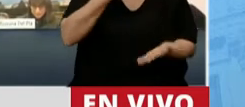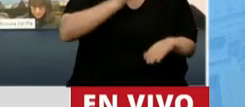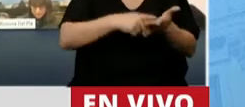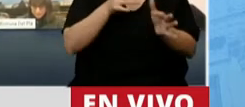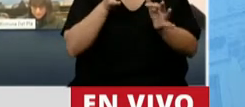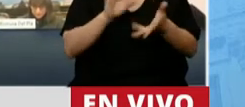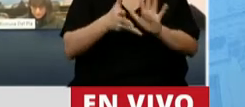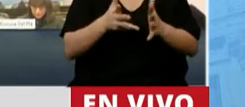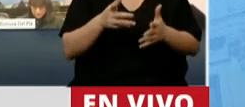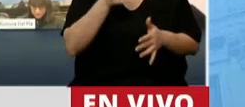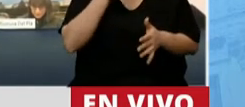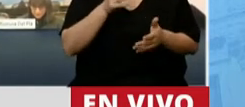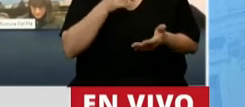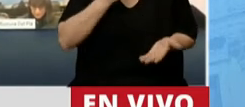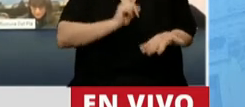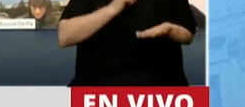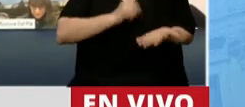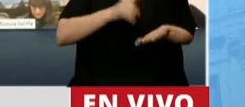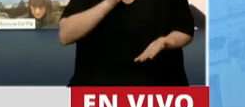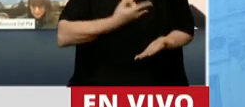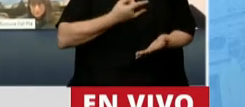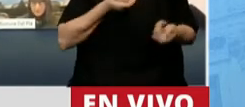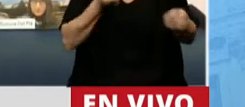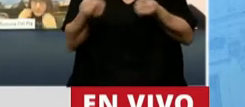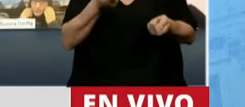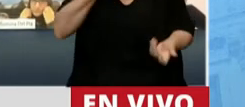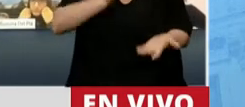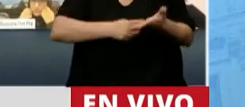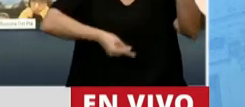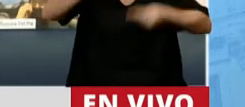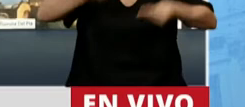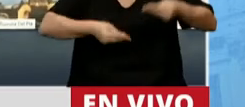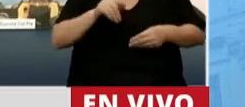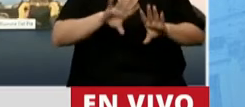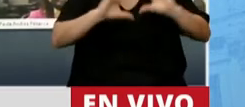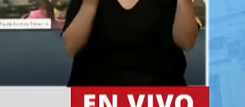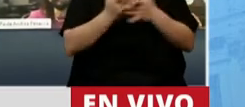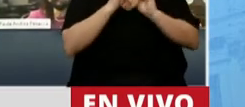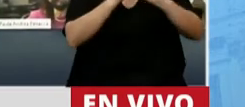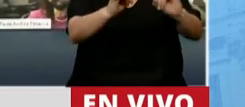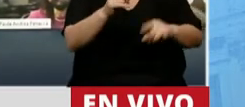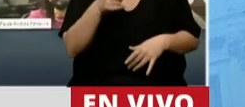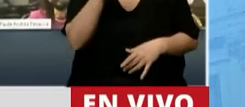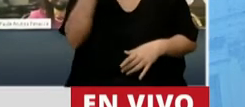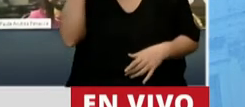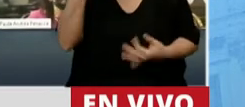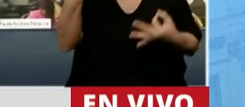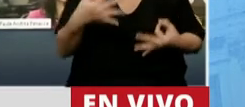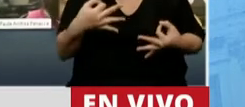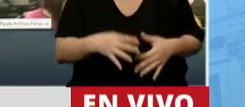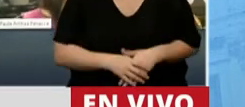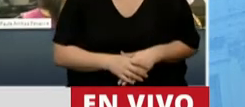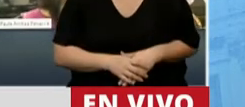legislativo, el control y la sanción del presupuesto de la Nación? ¿Usted sabe,